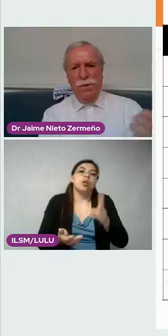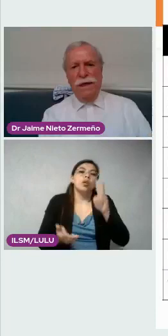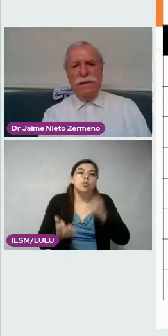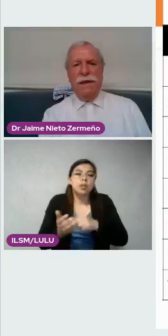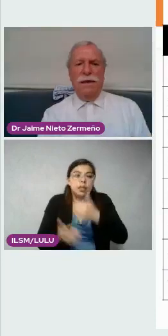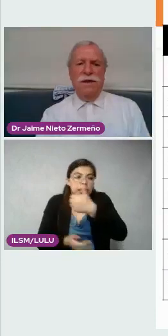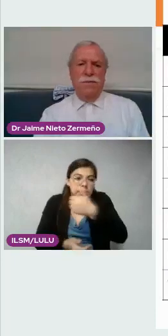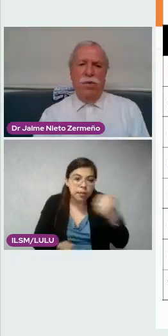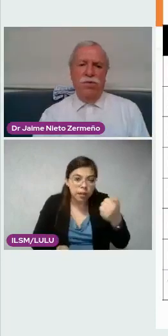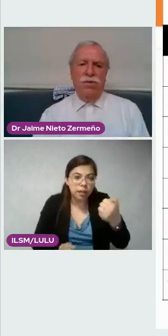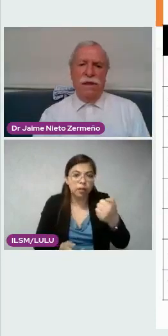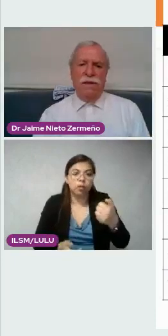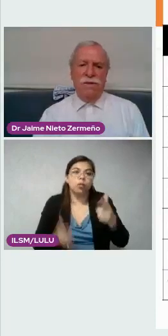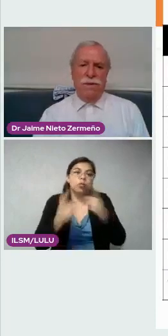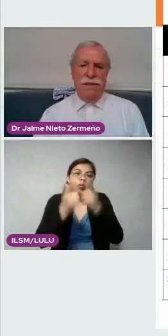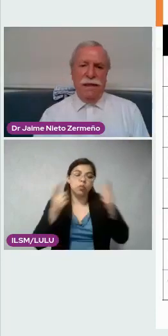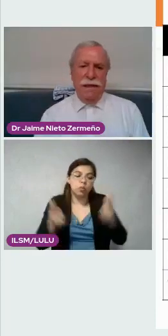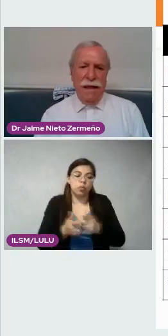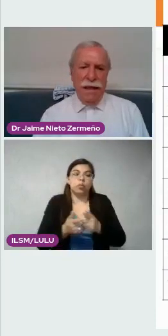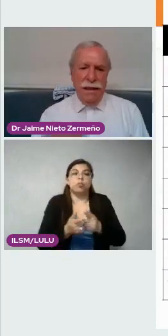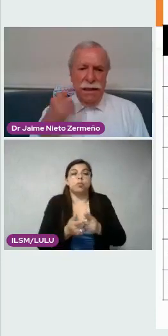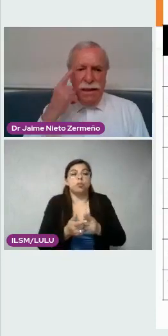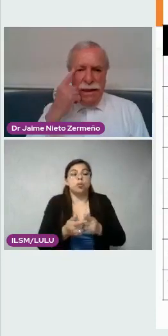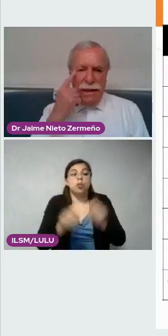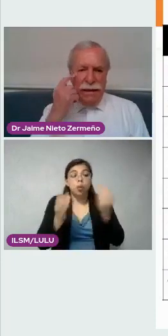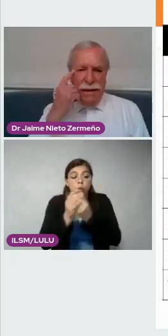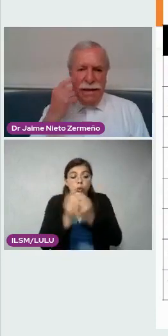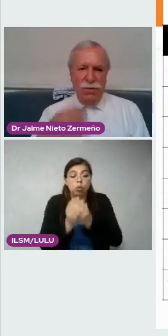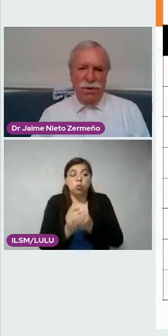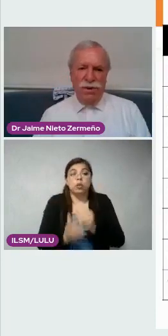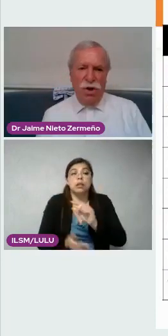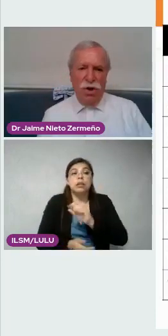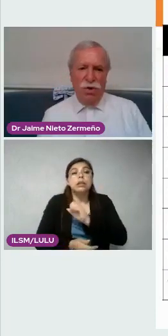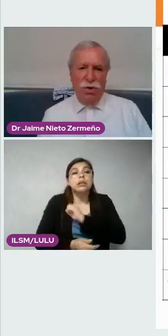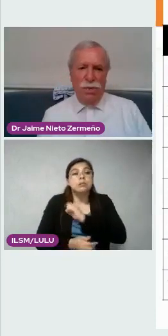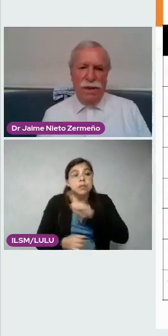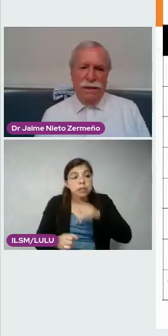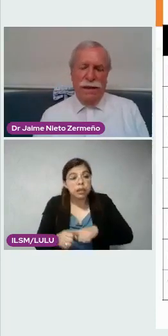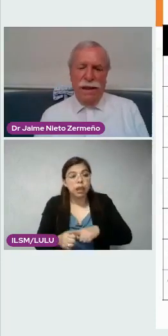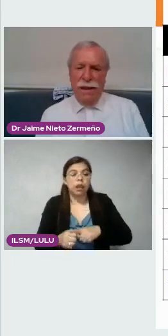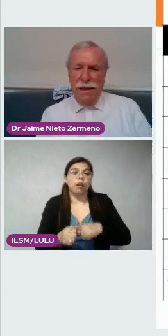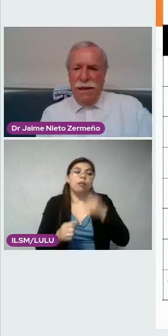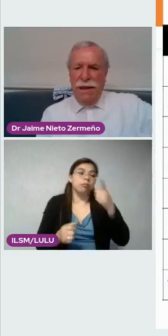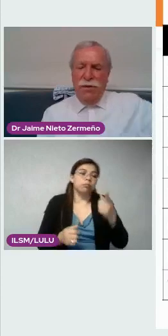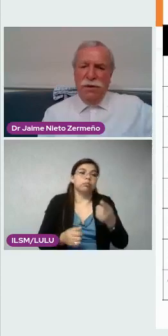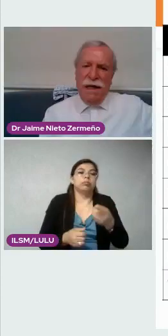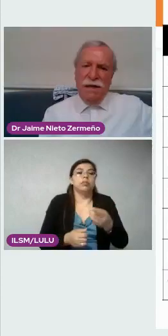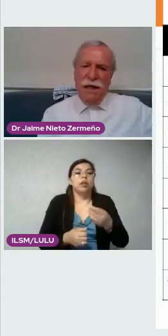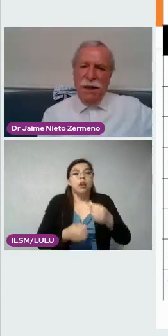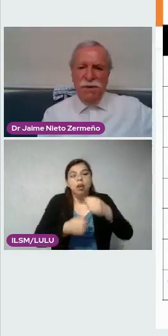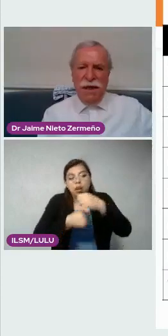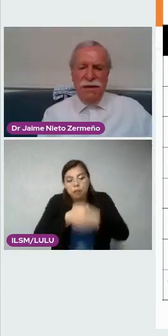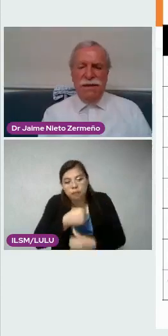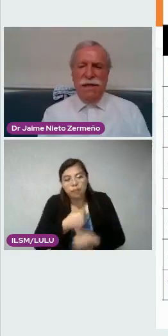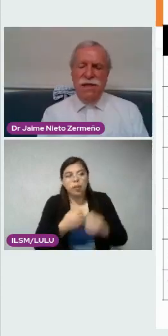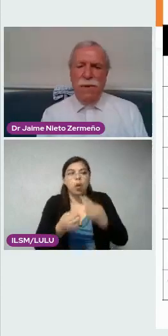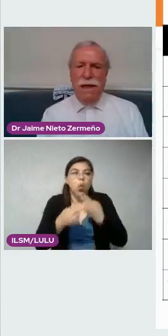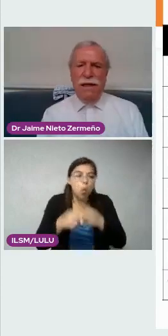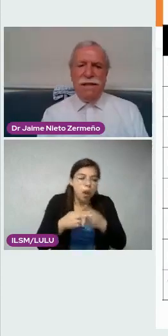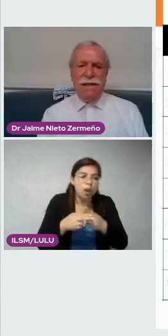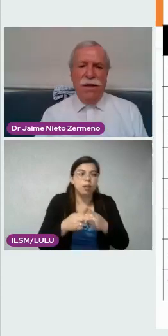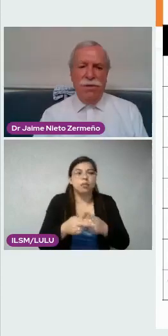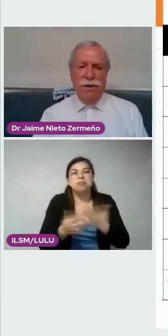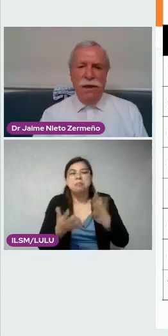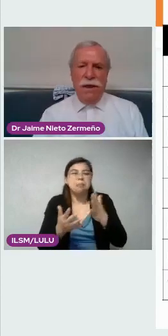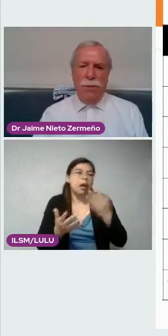grupos de alta, cursos de alta especialidad, genética, nutrición, odontopediatría. En total tenemos casi 6